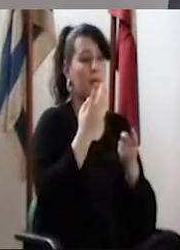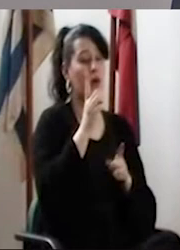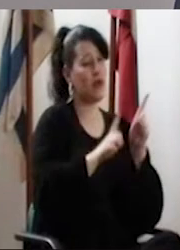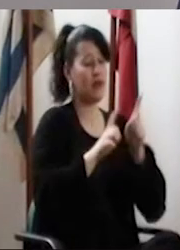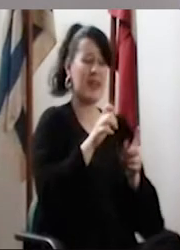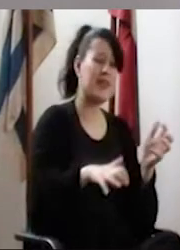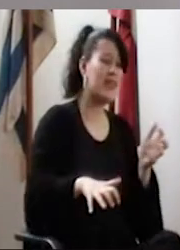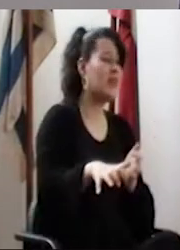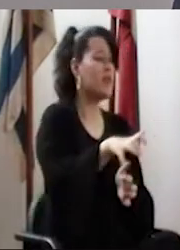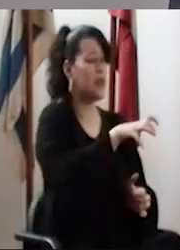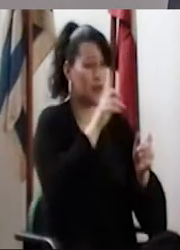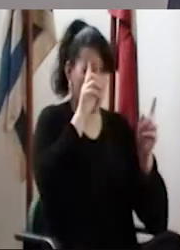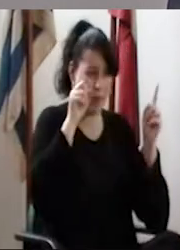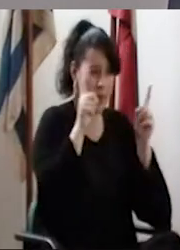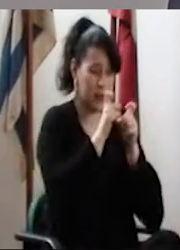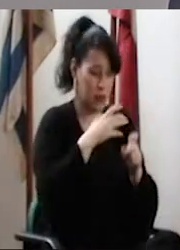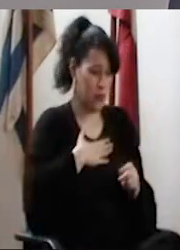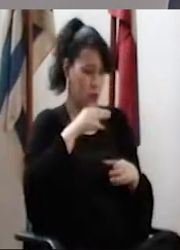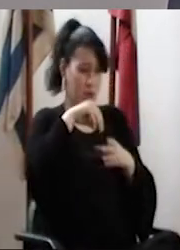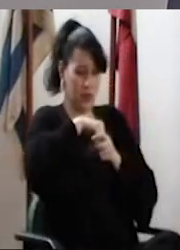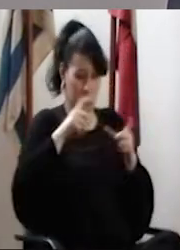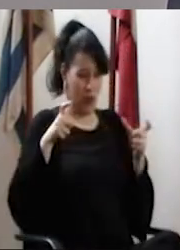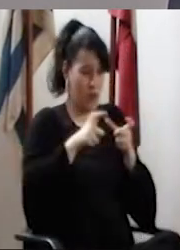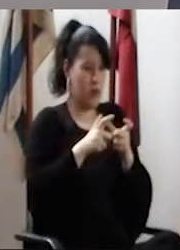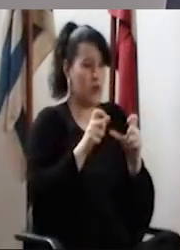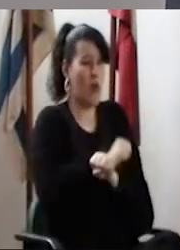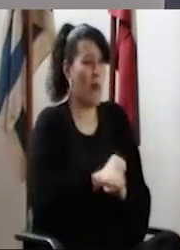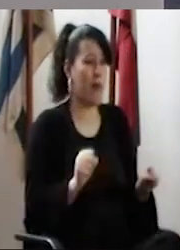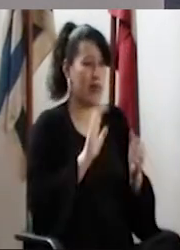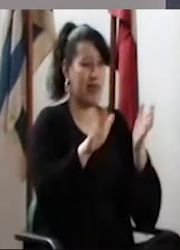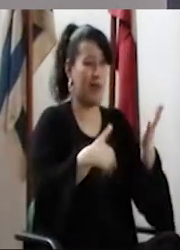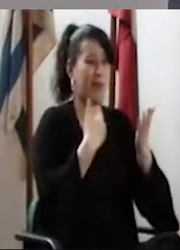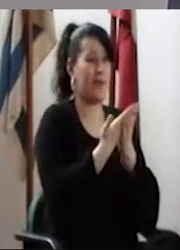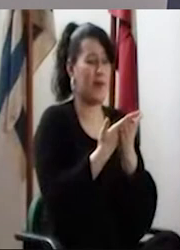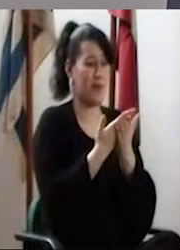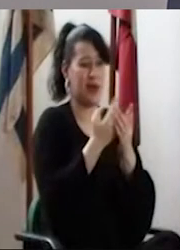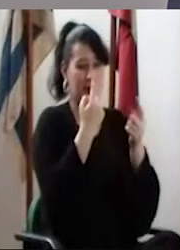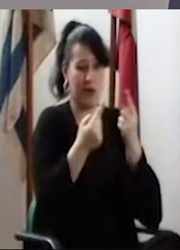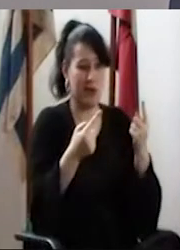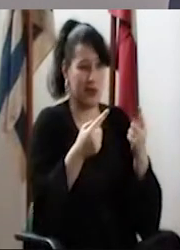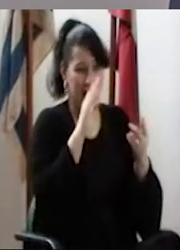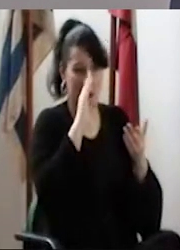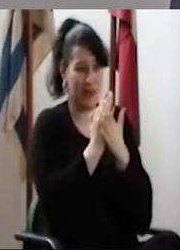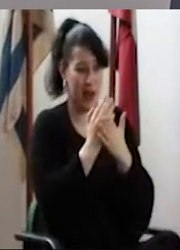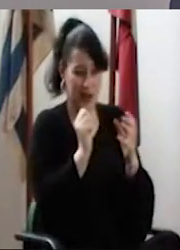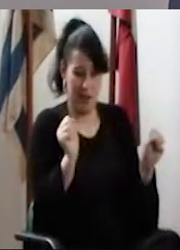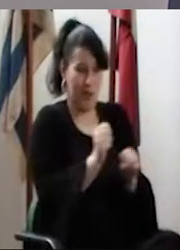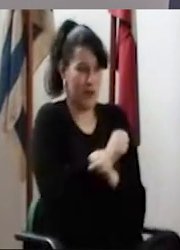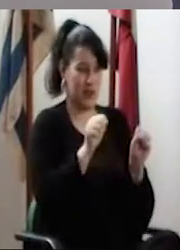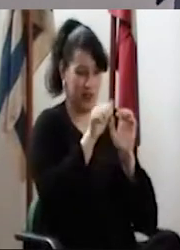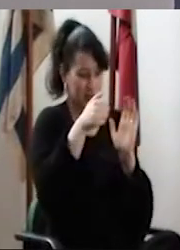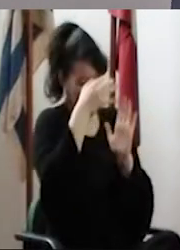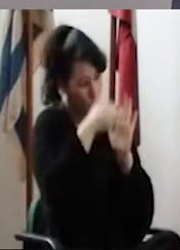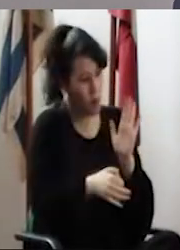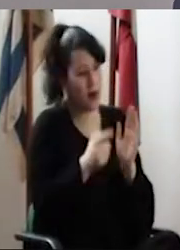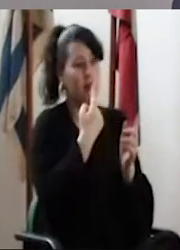¿Por qué? ¿Qué pasa? La universidad es tan compleja que uno desde la comisión no le va a poner a proponerse al CDC cosas que después son